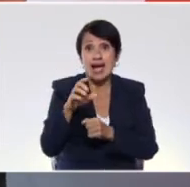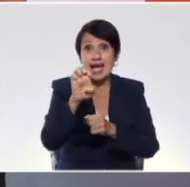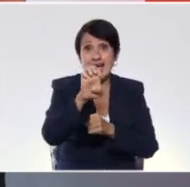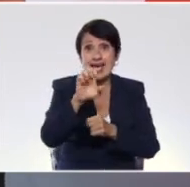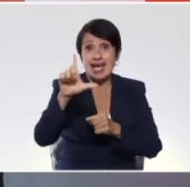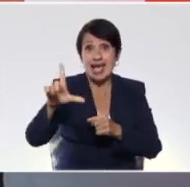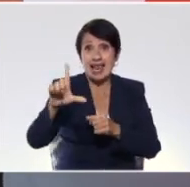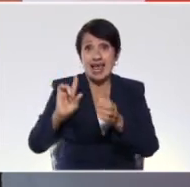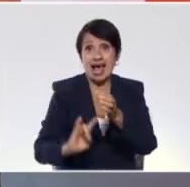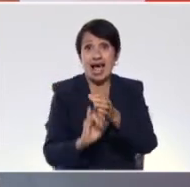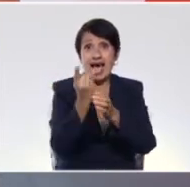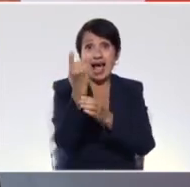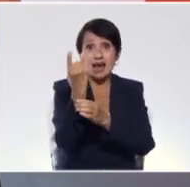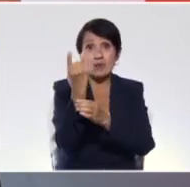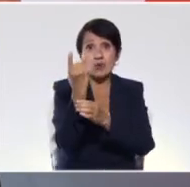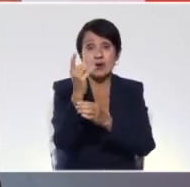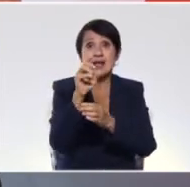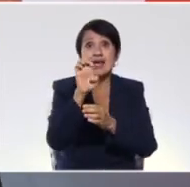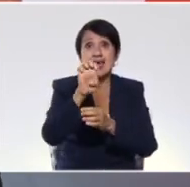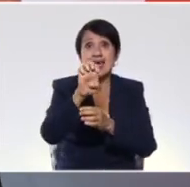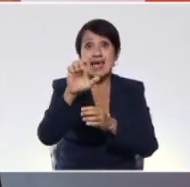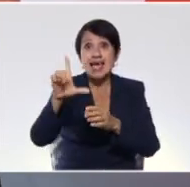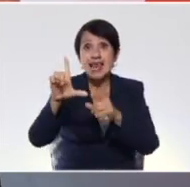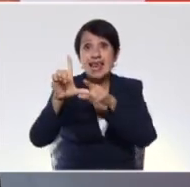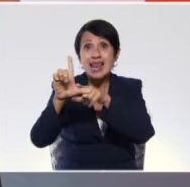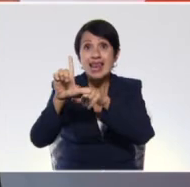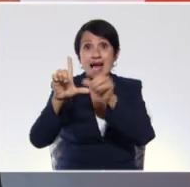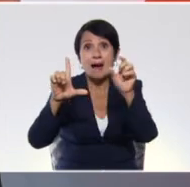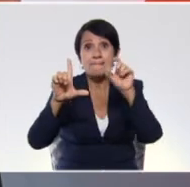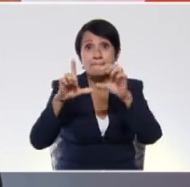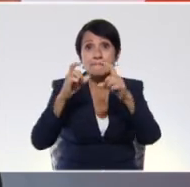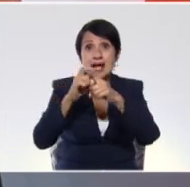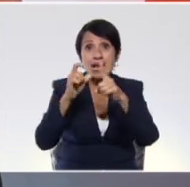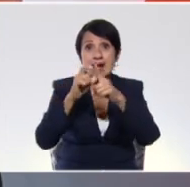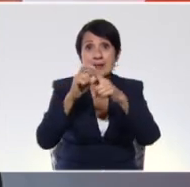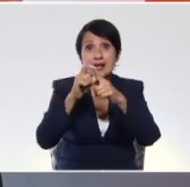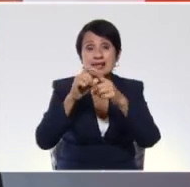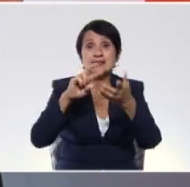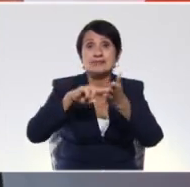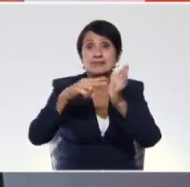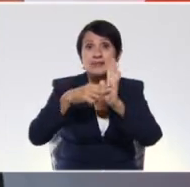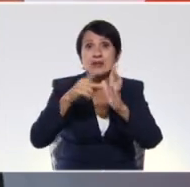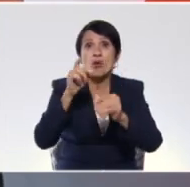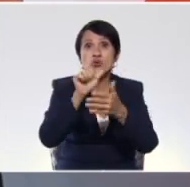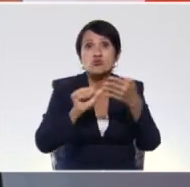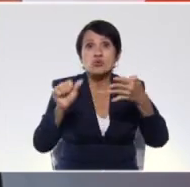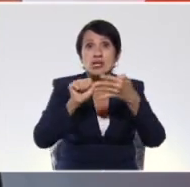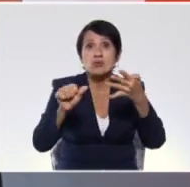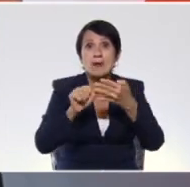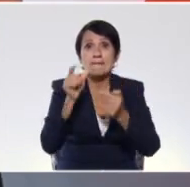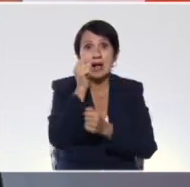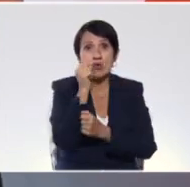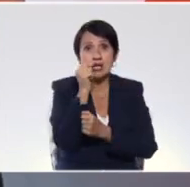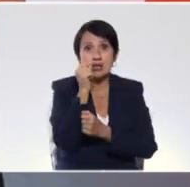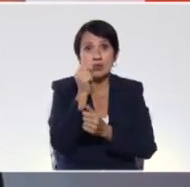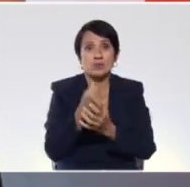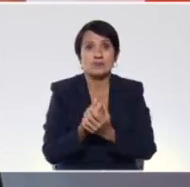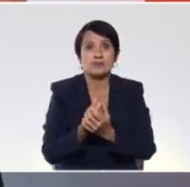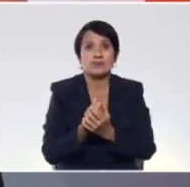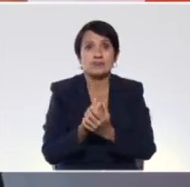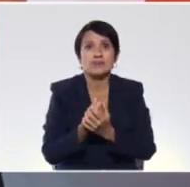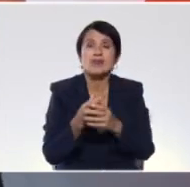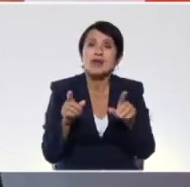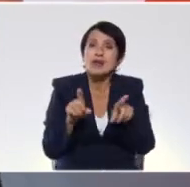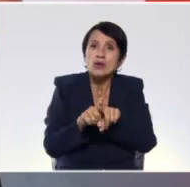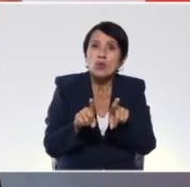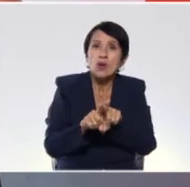el artículo que le antecede allí es el, el árbol, por lo tanto árbol, entonces sería un sustantivo masculino. Así